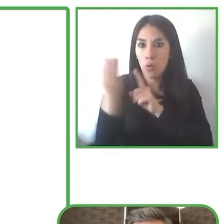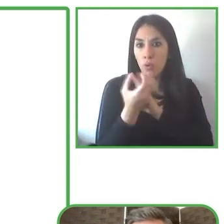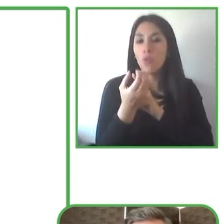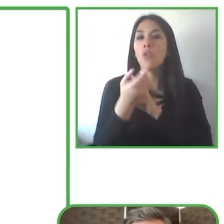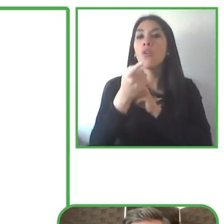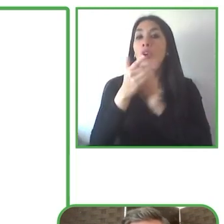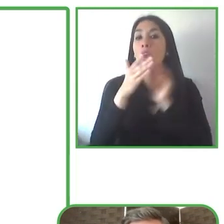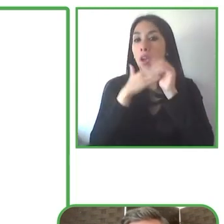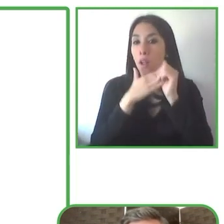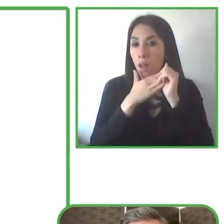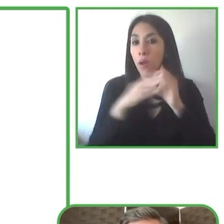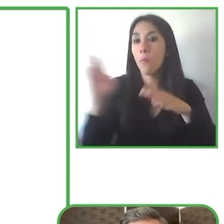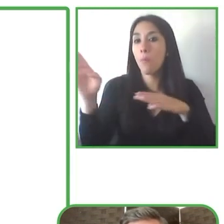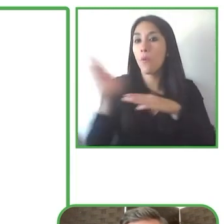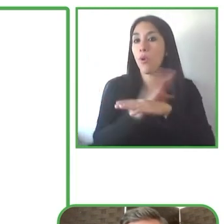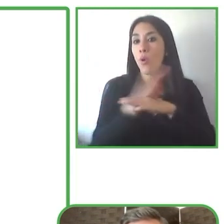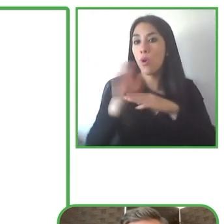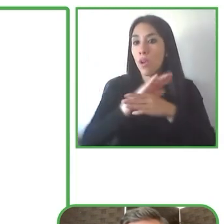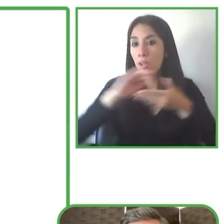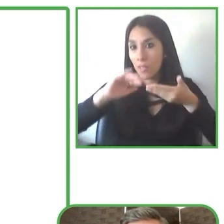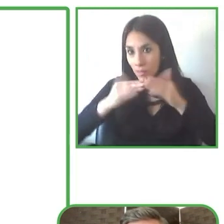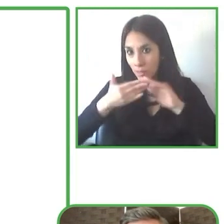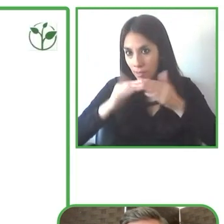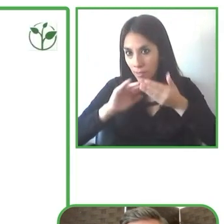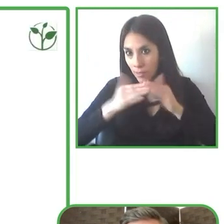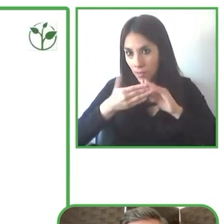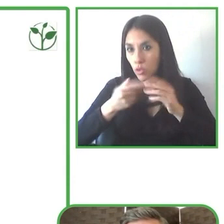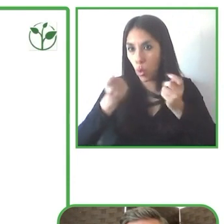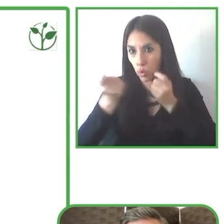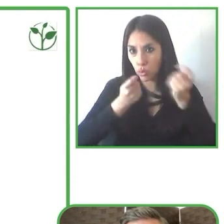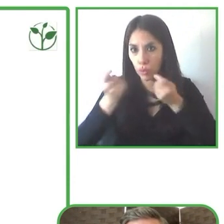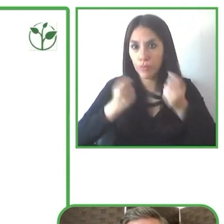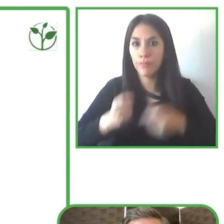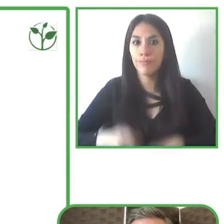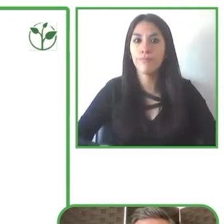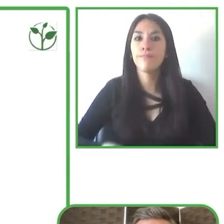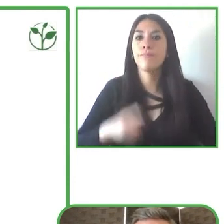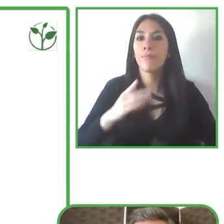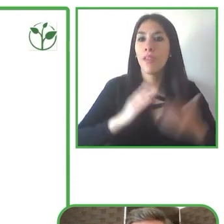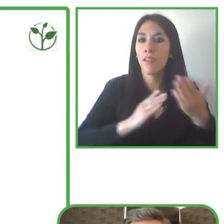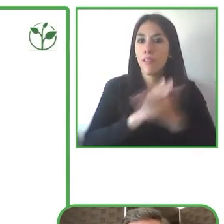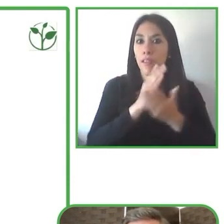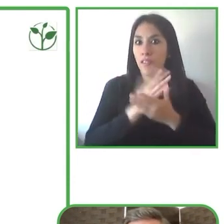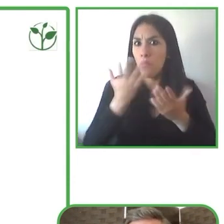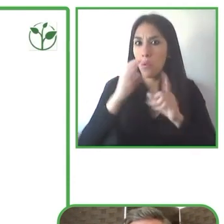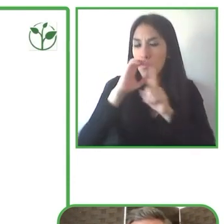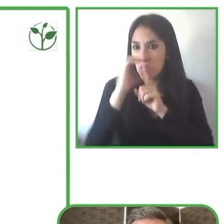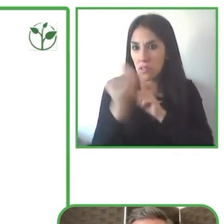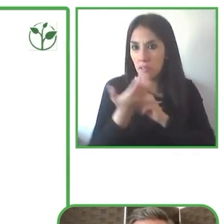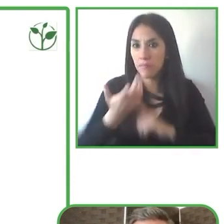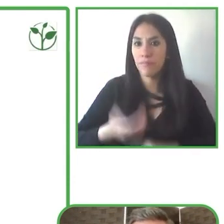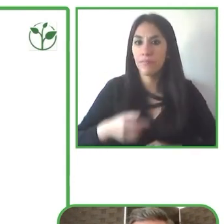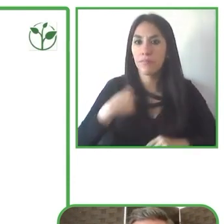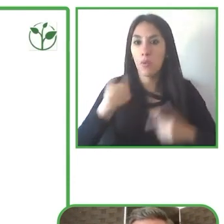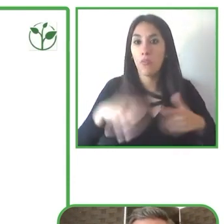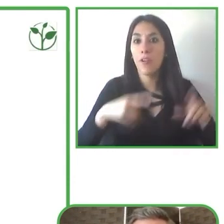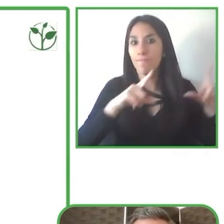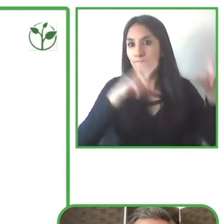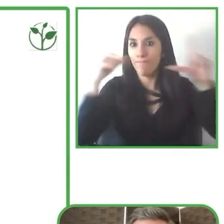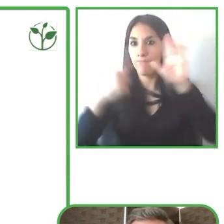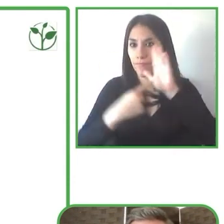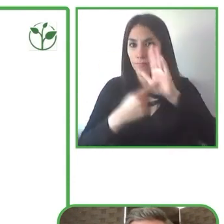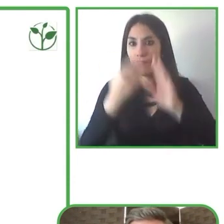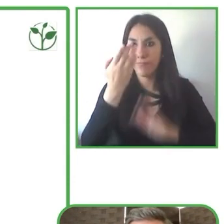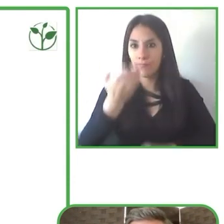en relación al acceso a la cultura yo he preparado alguna presentación para ustedes y antes de